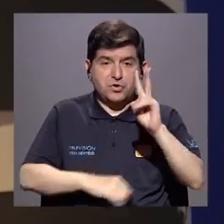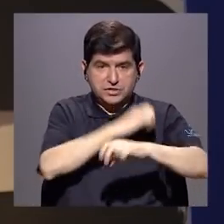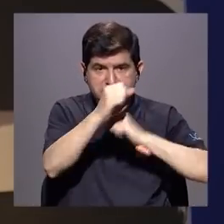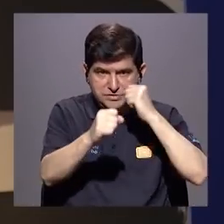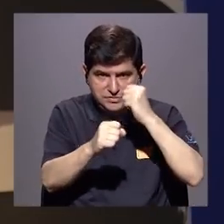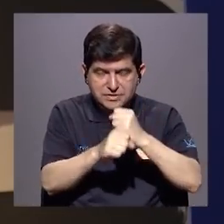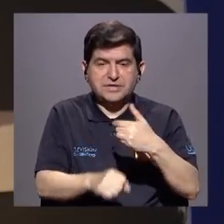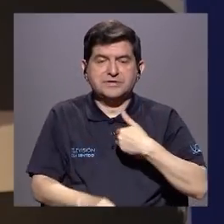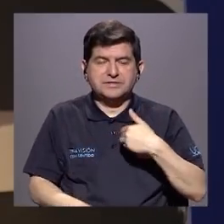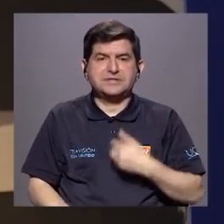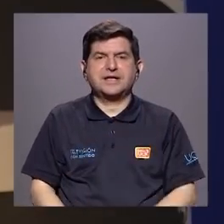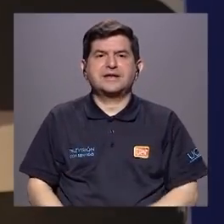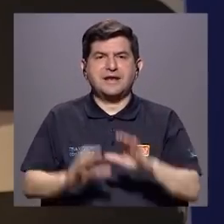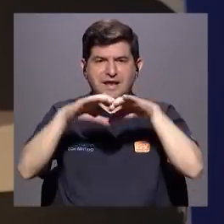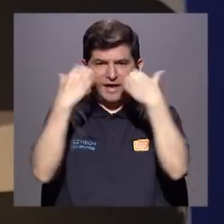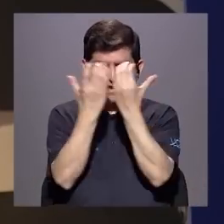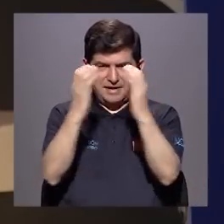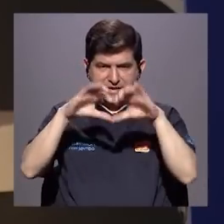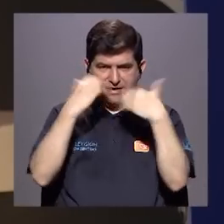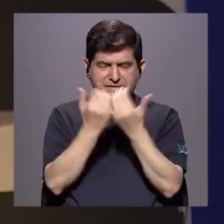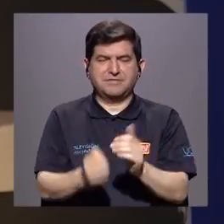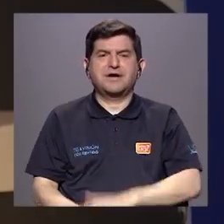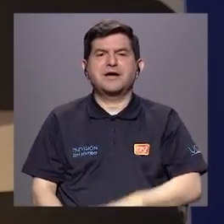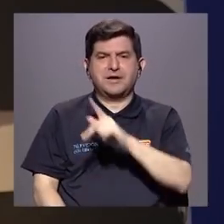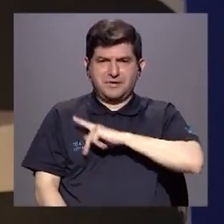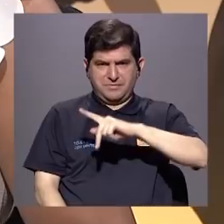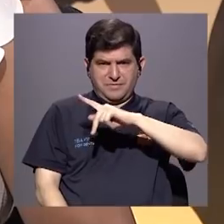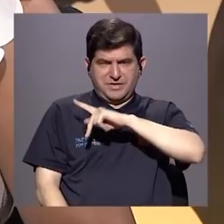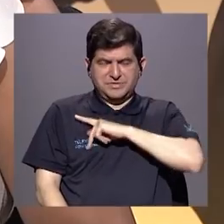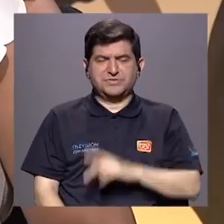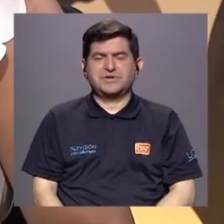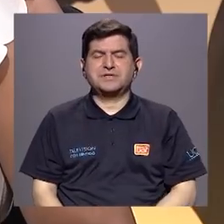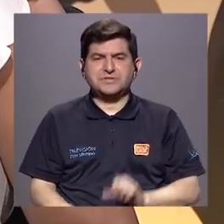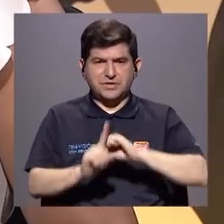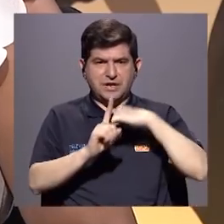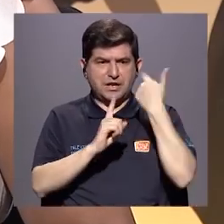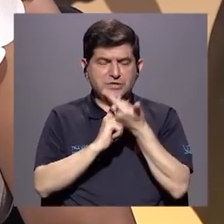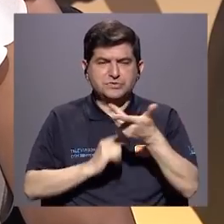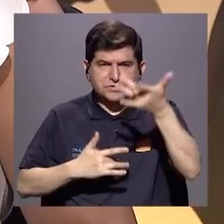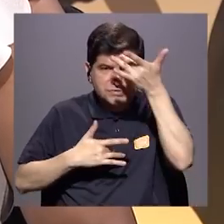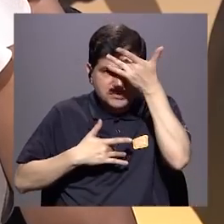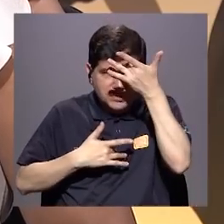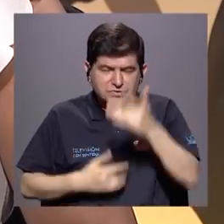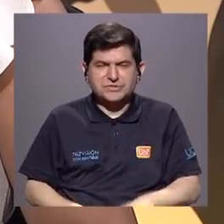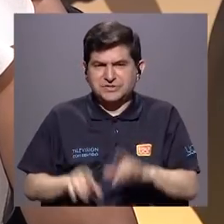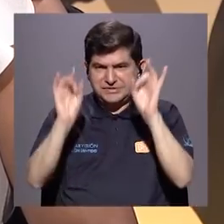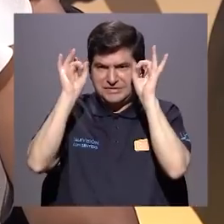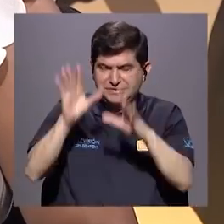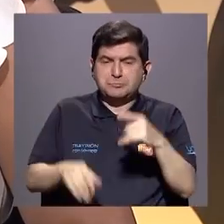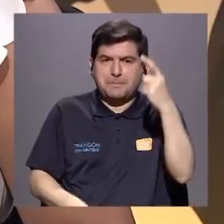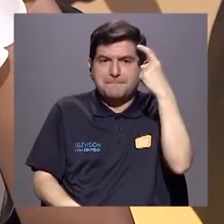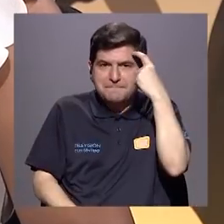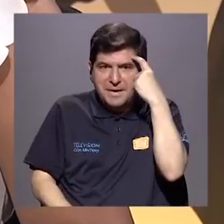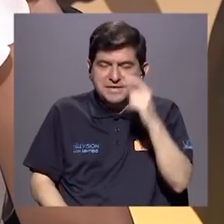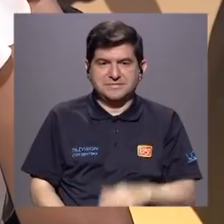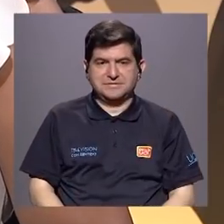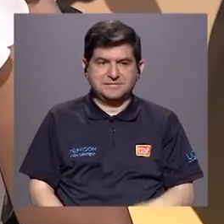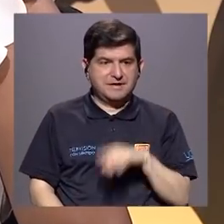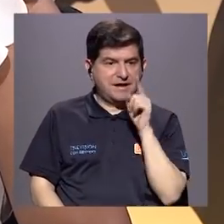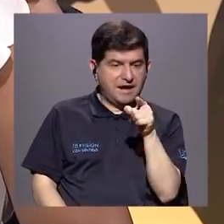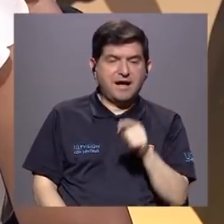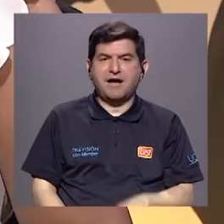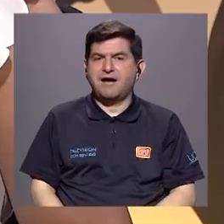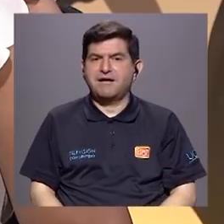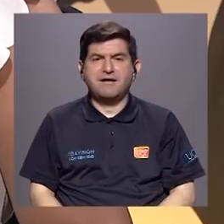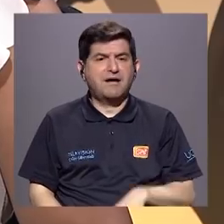teniendo tipologías de personalidad sociopática perversa que hacen pensar que